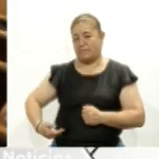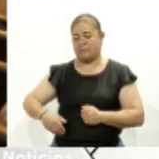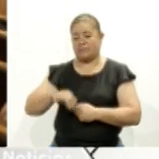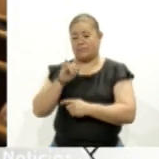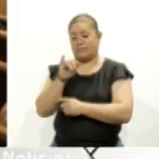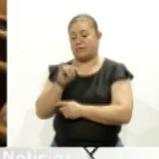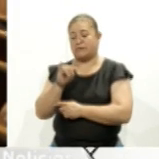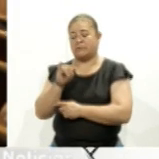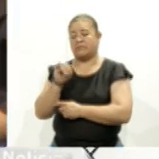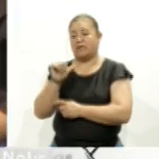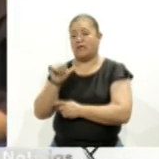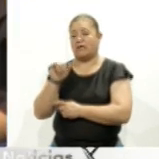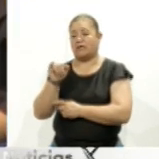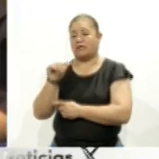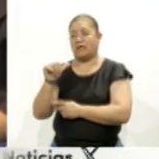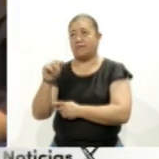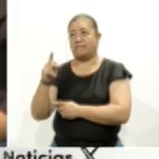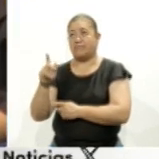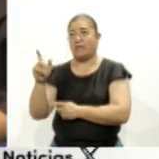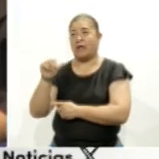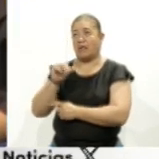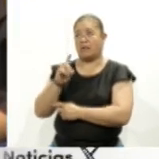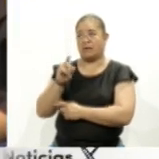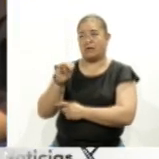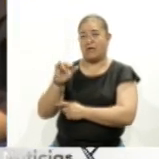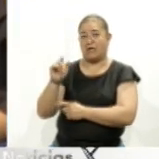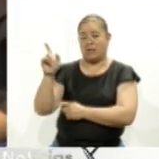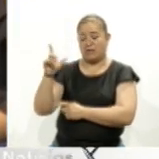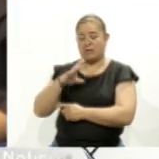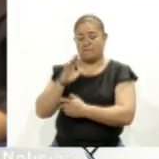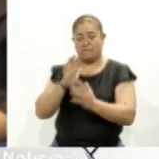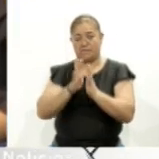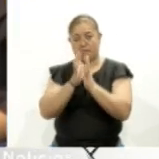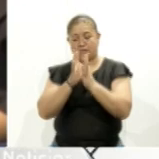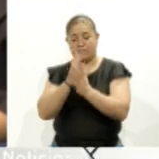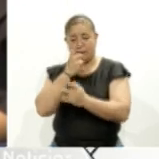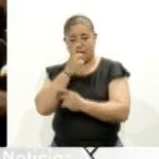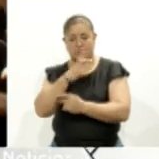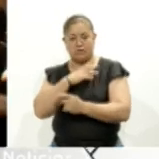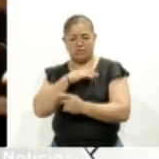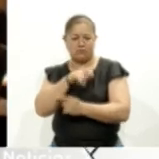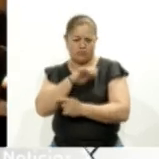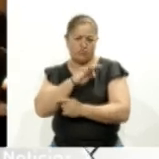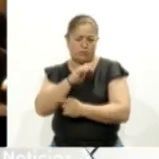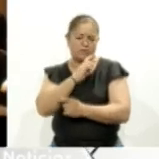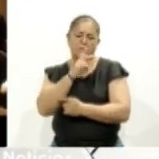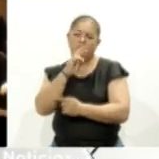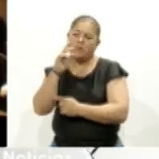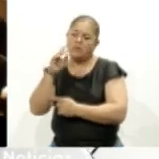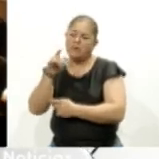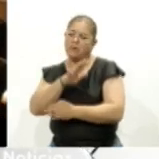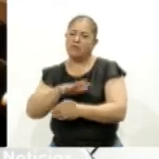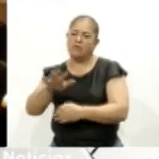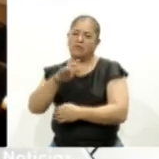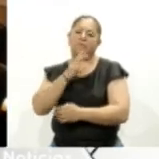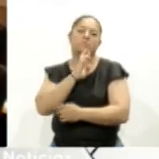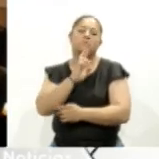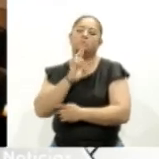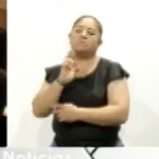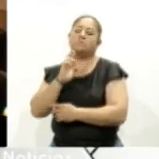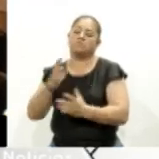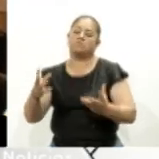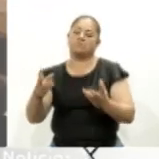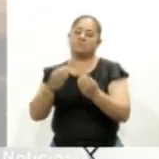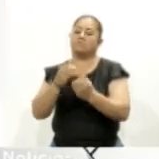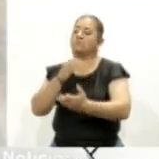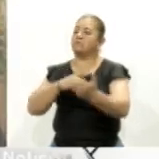Nacional de Acceso a la Información, Adrián Alcalá Méndez, quien señaló que hay mejoras por realizar en este rubro, pero se busca dar soluciones en conjunto